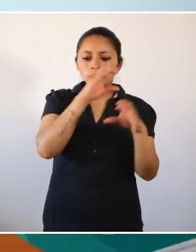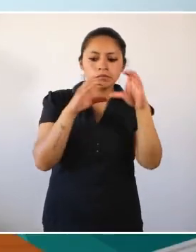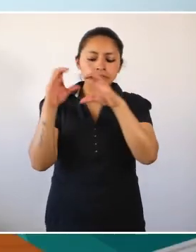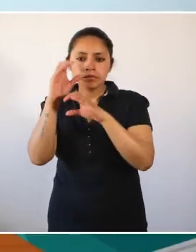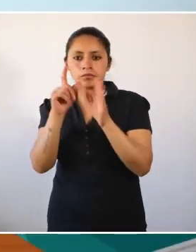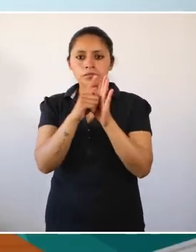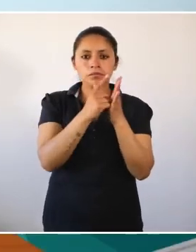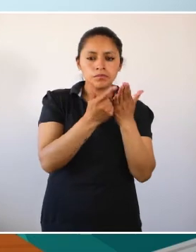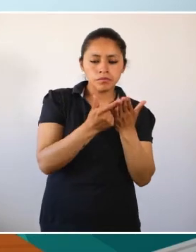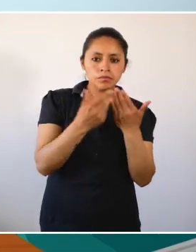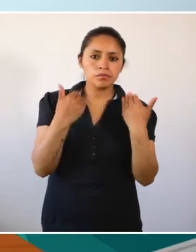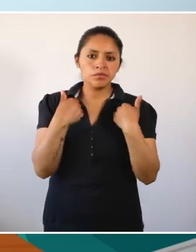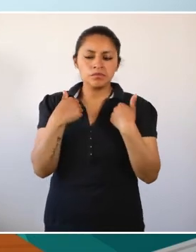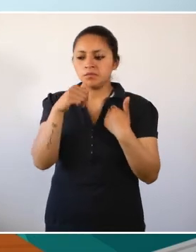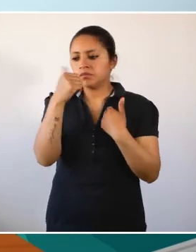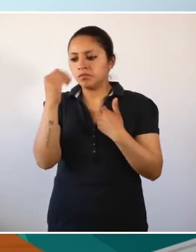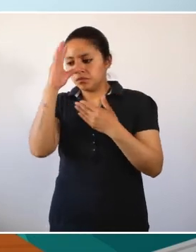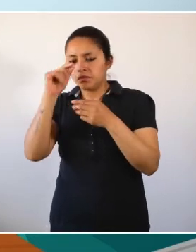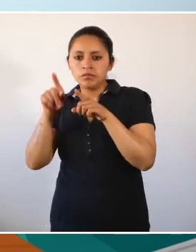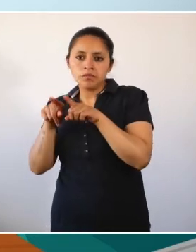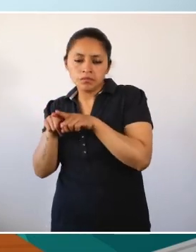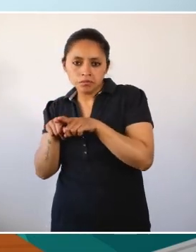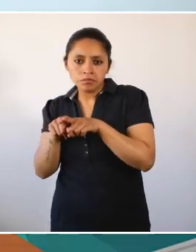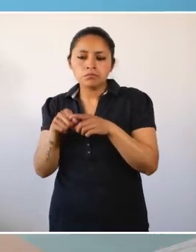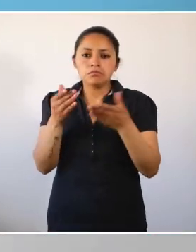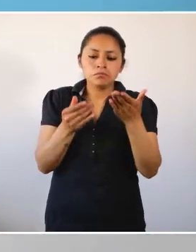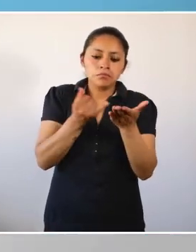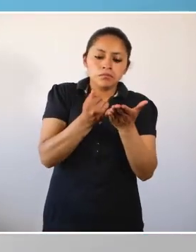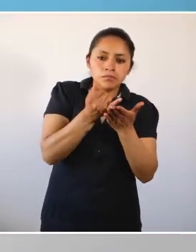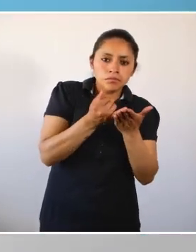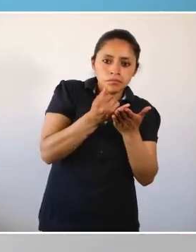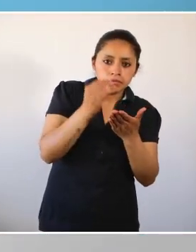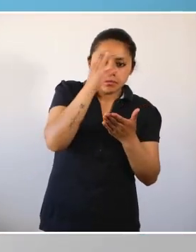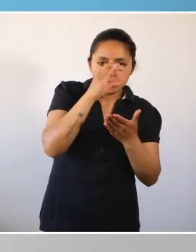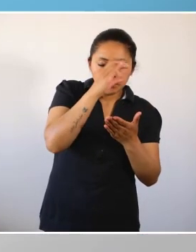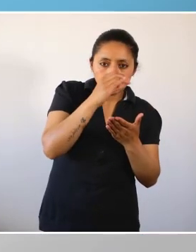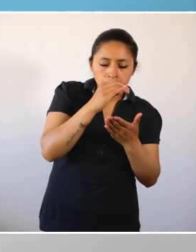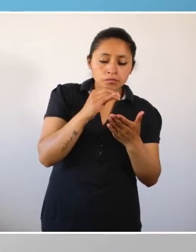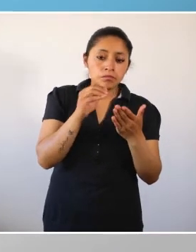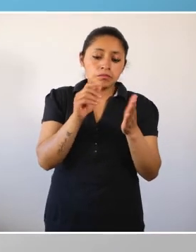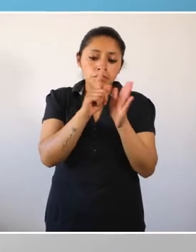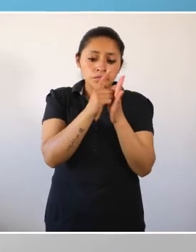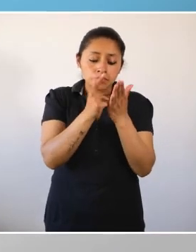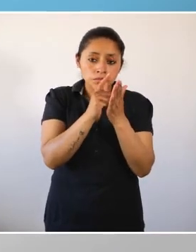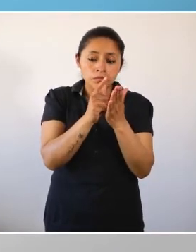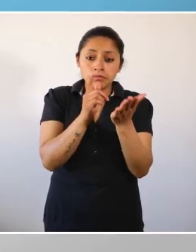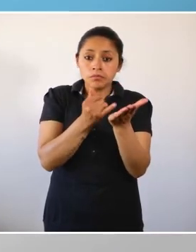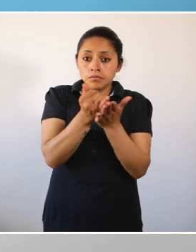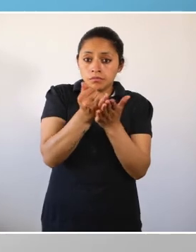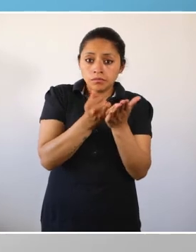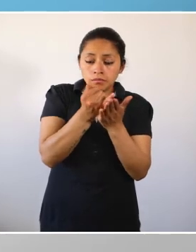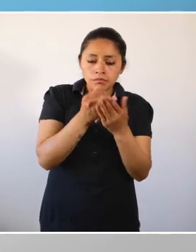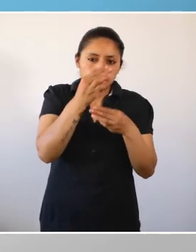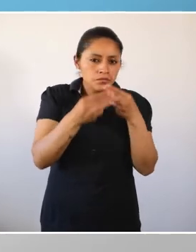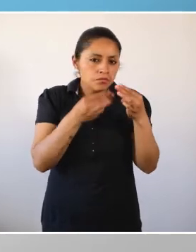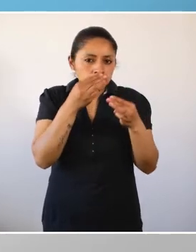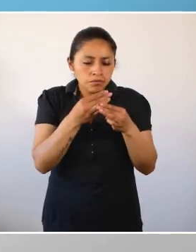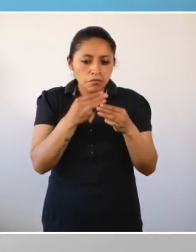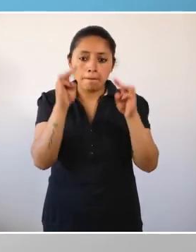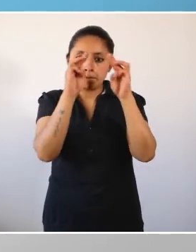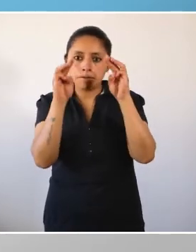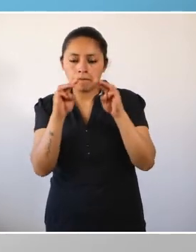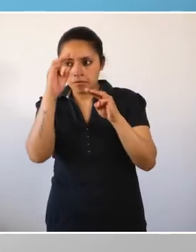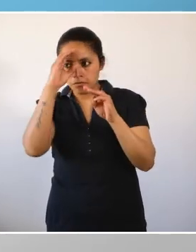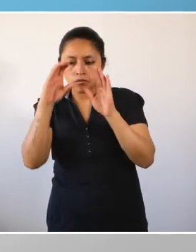usaron los hermanos mayores. Puedes escuchar o ver algún programa propio del Ministerio de Educación. En el Internet, si buscan la